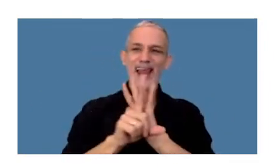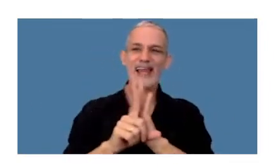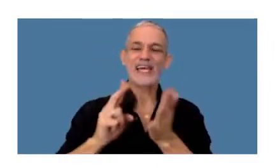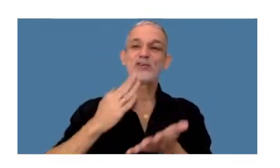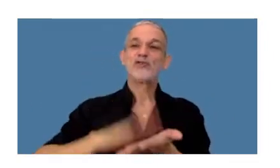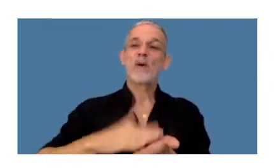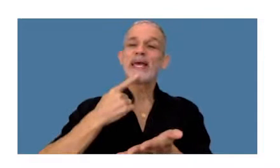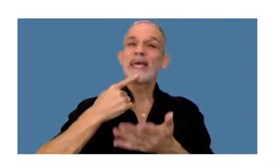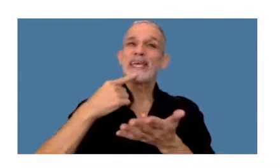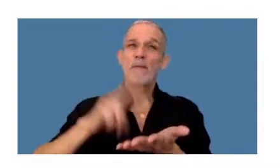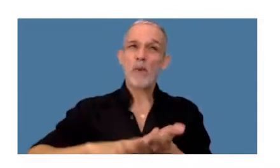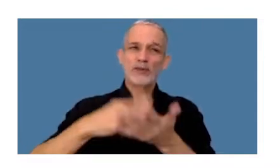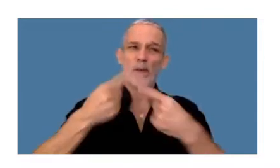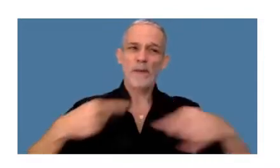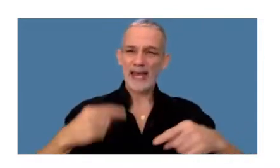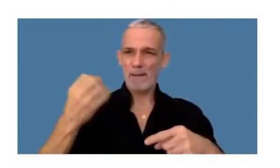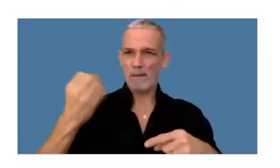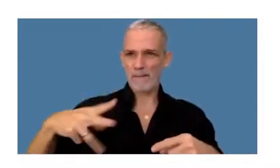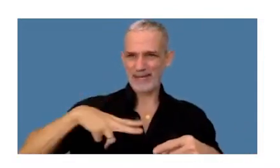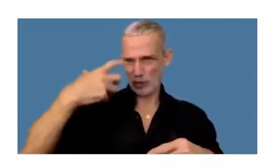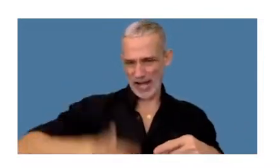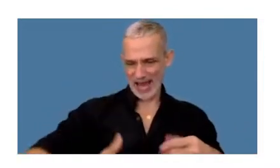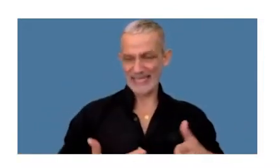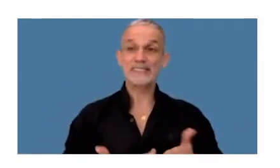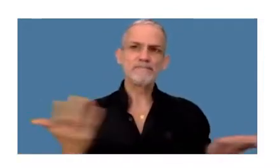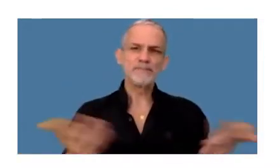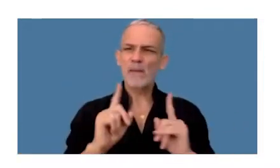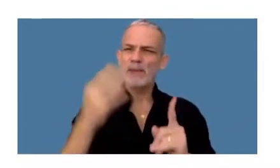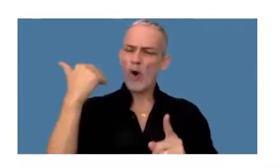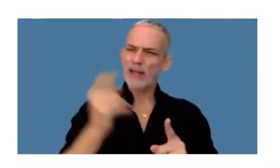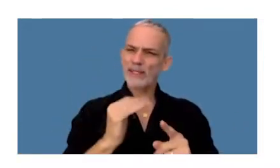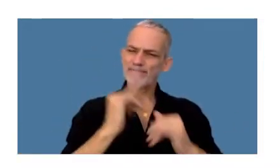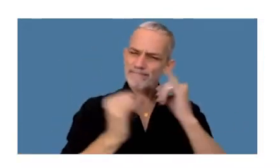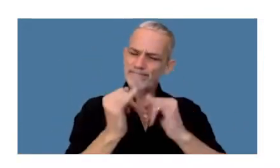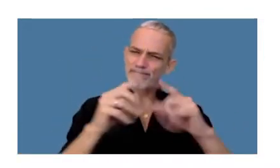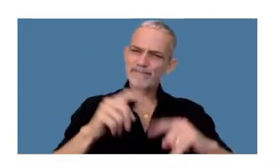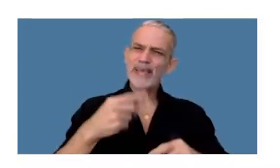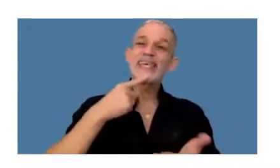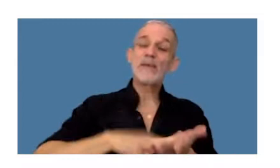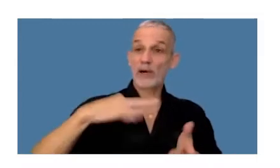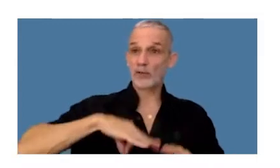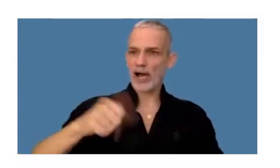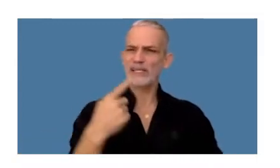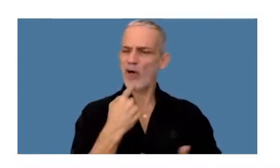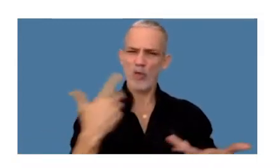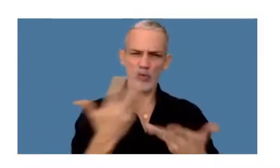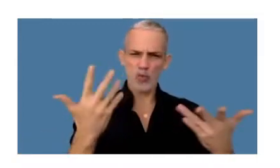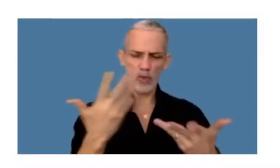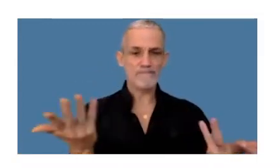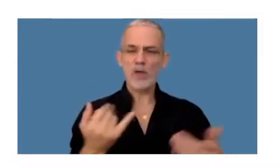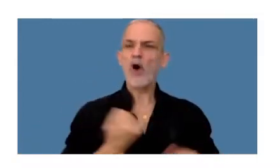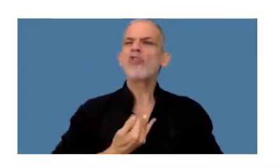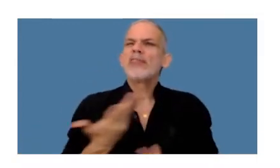impuestos sobre bienes personales pero nuevamente del mismo modo que lo planteamos al estudiar el impuesto a las ganancias surge la duda dónde están ubicadas las